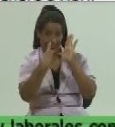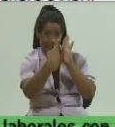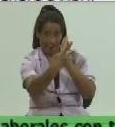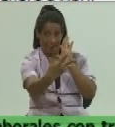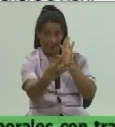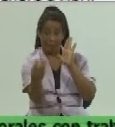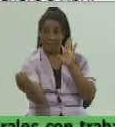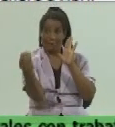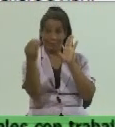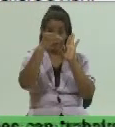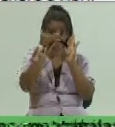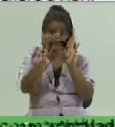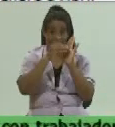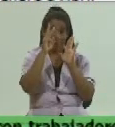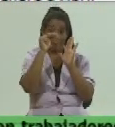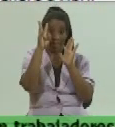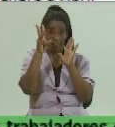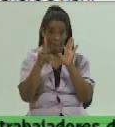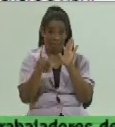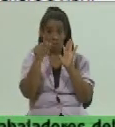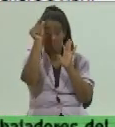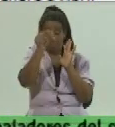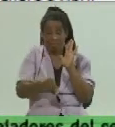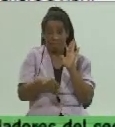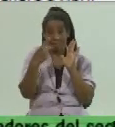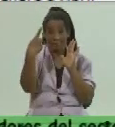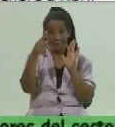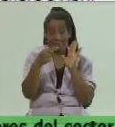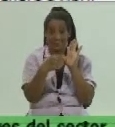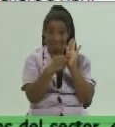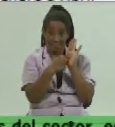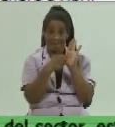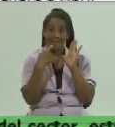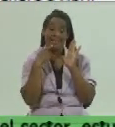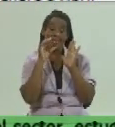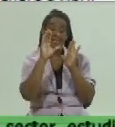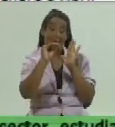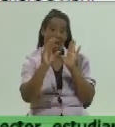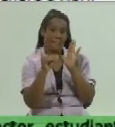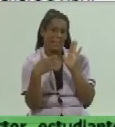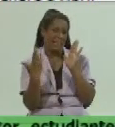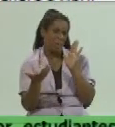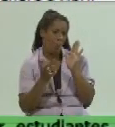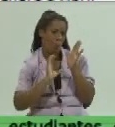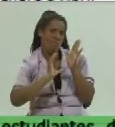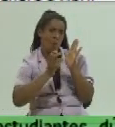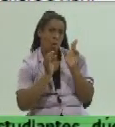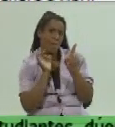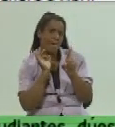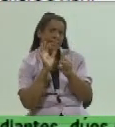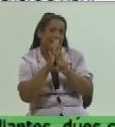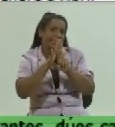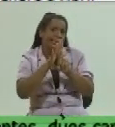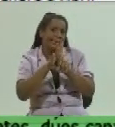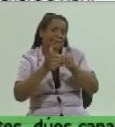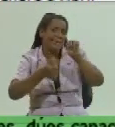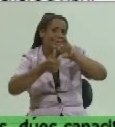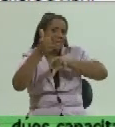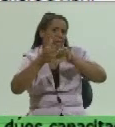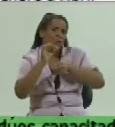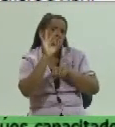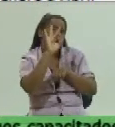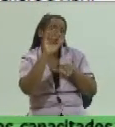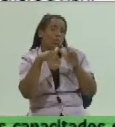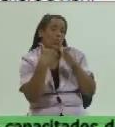en esta semana que habla del inicio del comportamiento de los primeros ocho días de